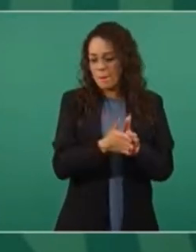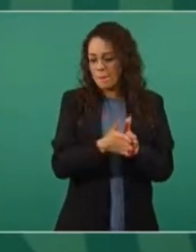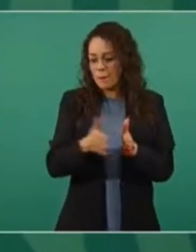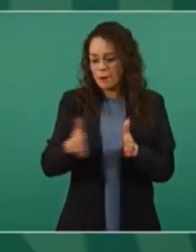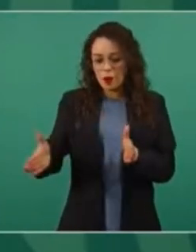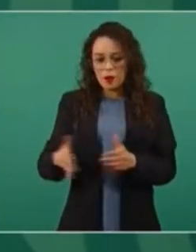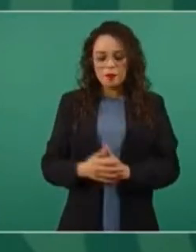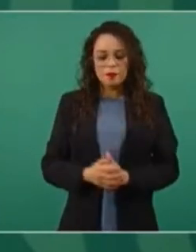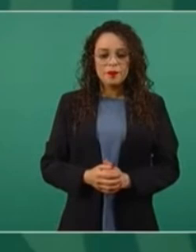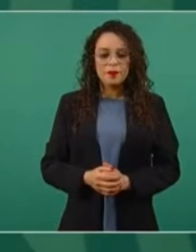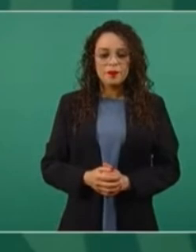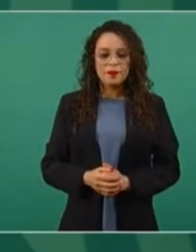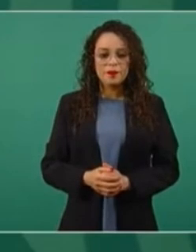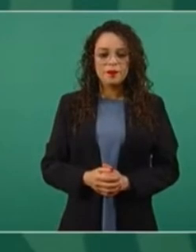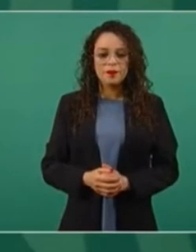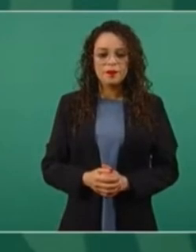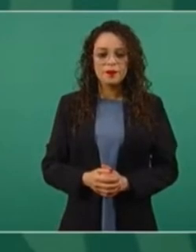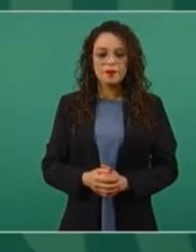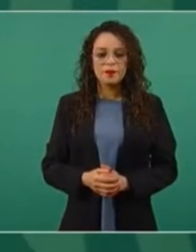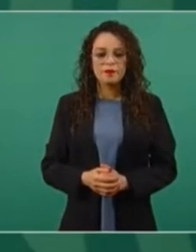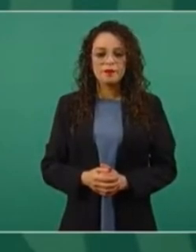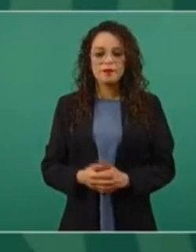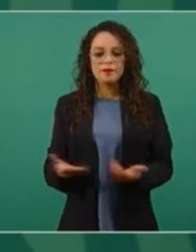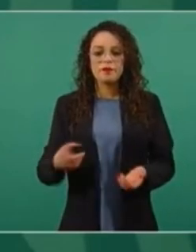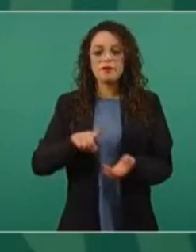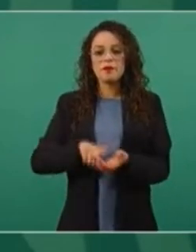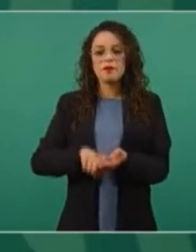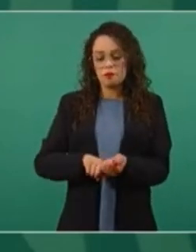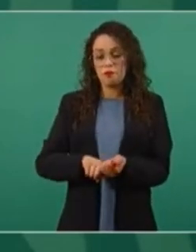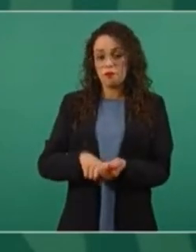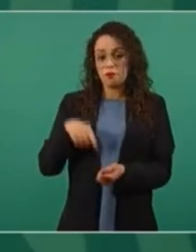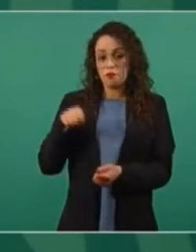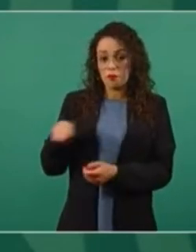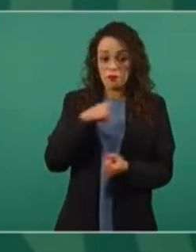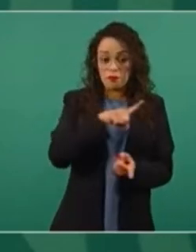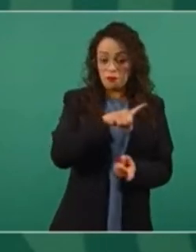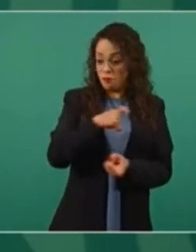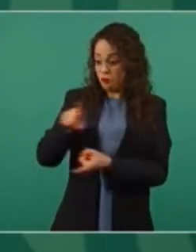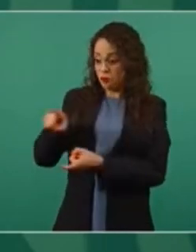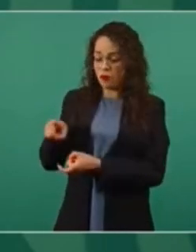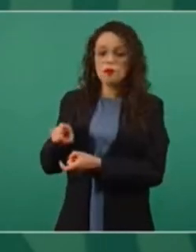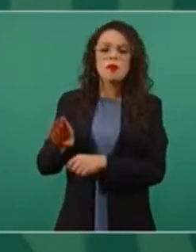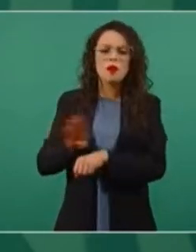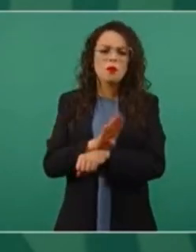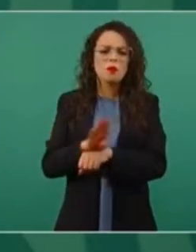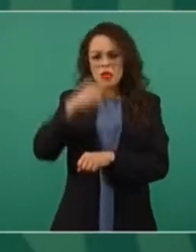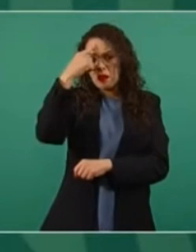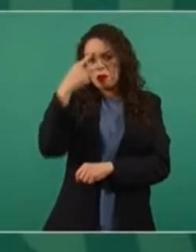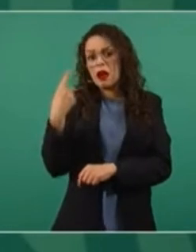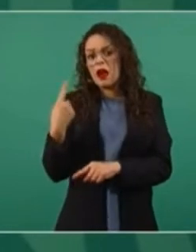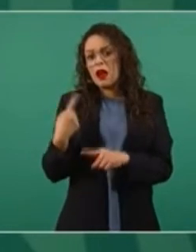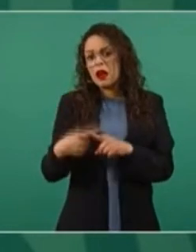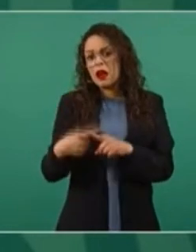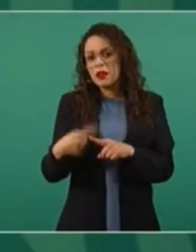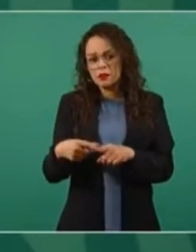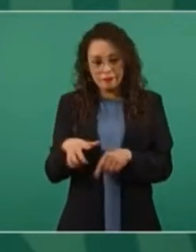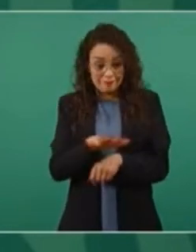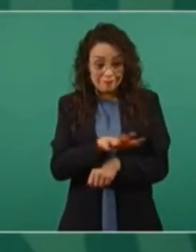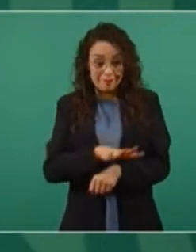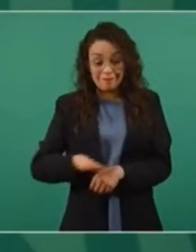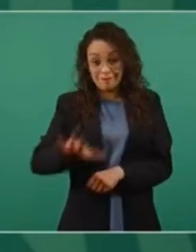utilidades son para beneficio del pueblo, por eso es beneficencia